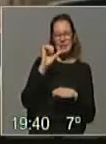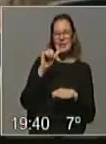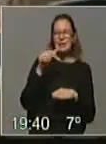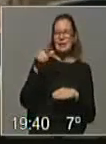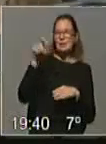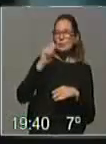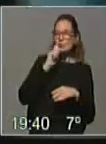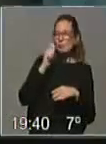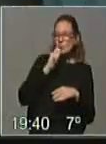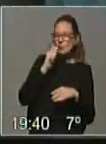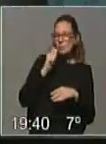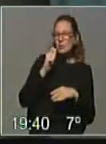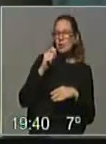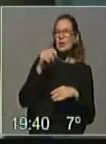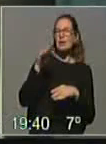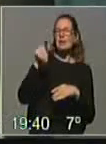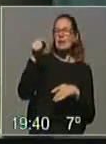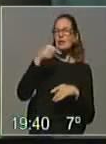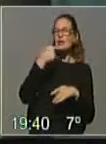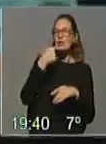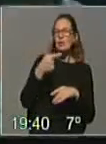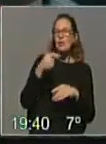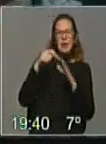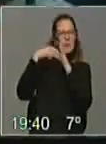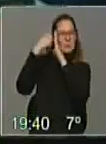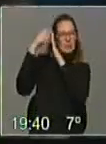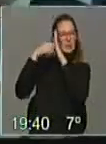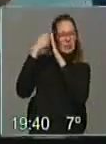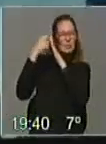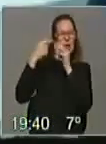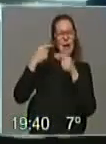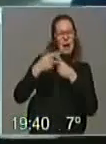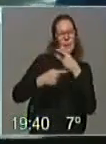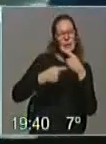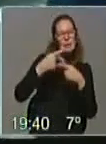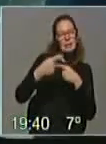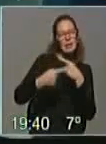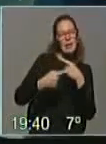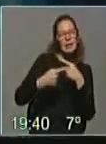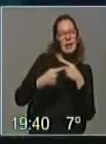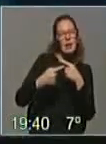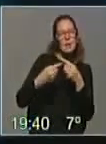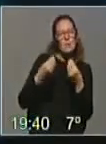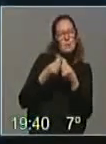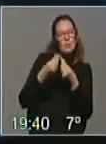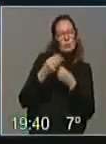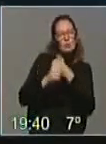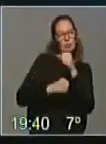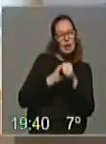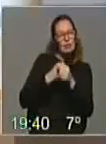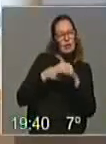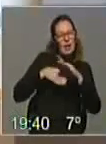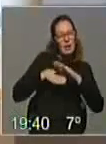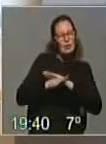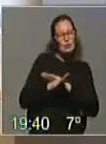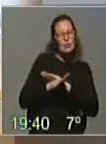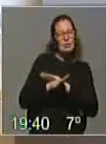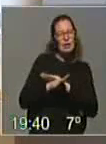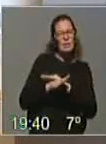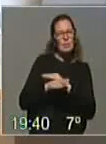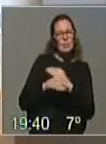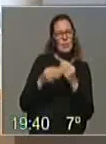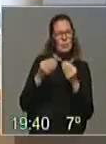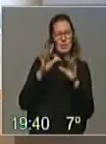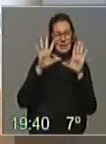actores. Según dijo, esta película hizo que la sociedad avanzara una década en materia de inclusión. Campeones nos ha hecho